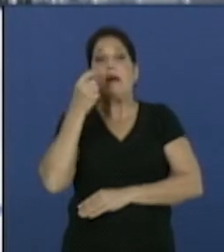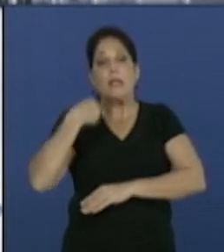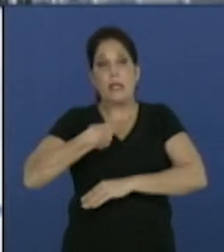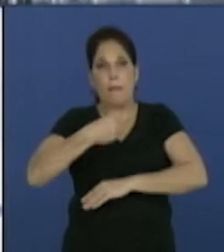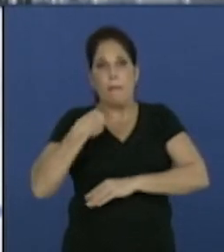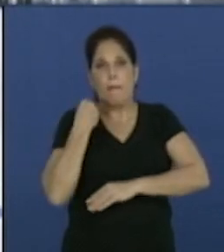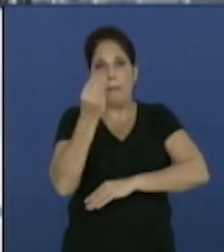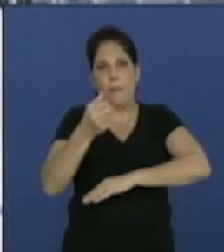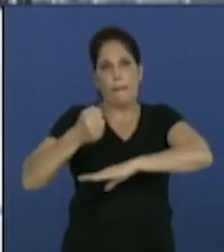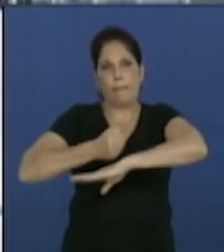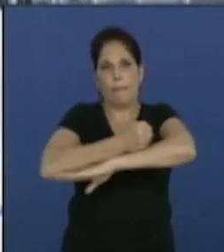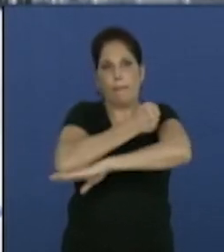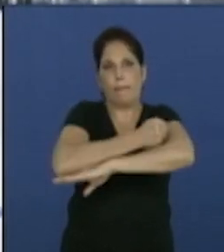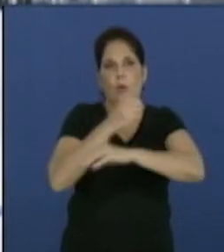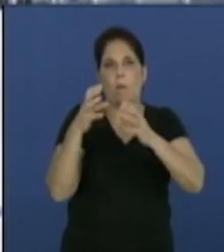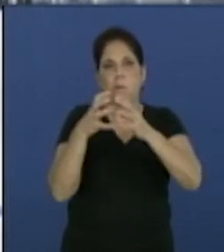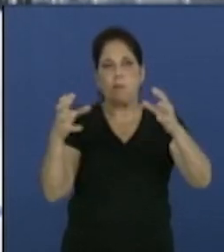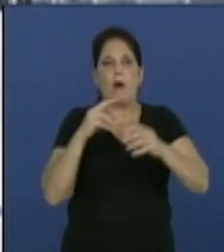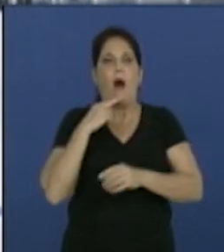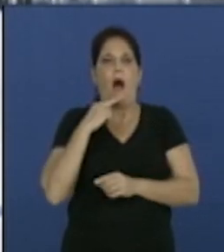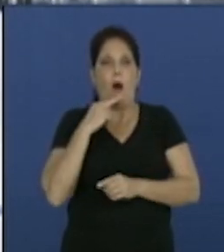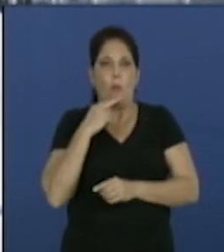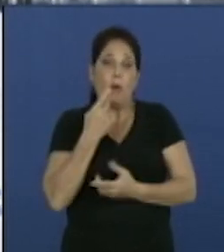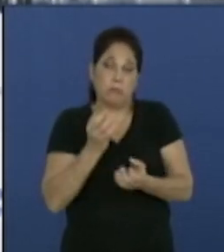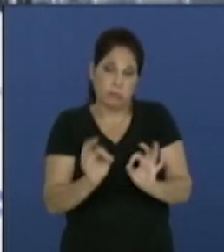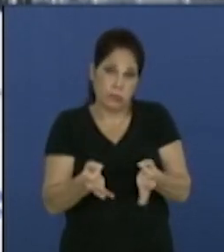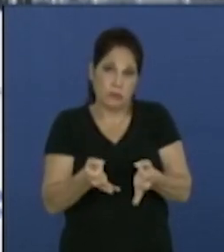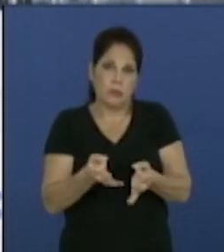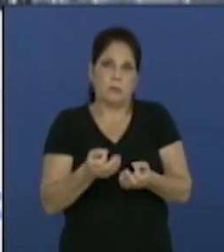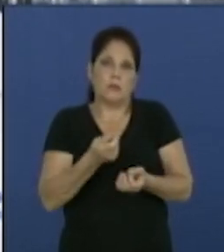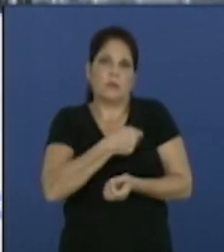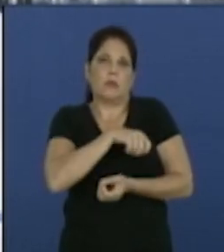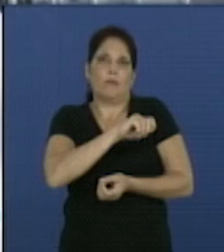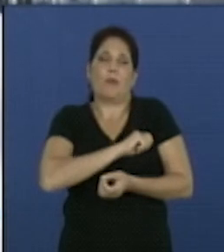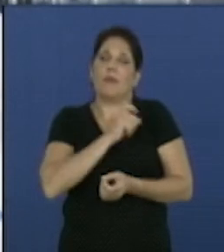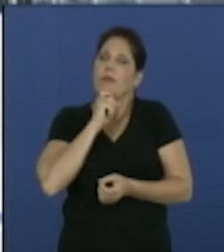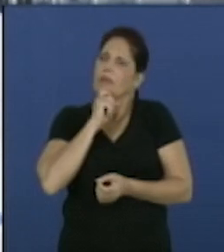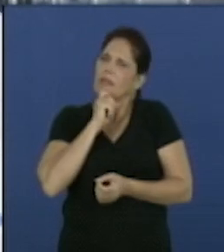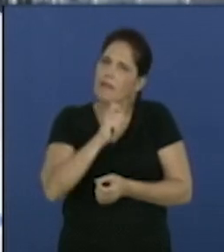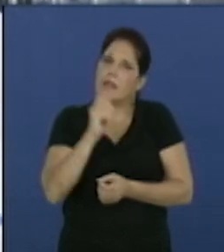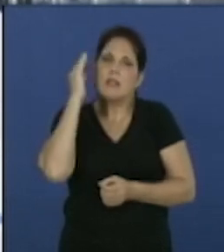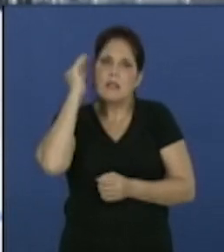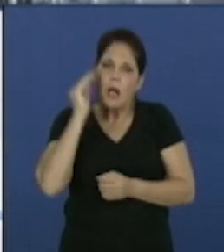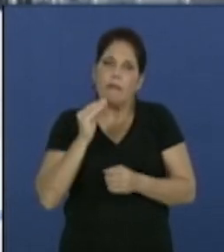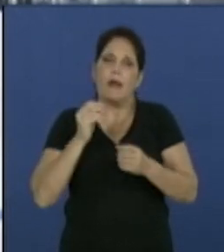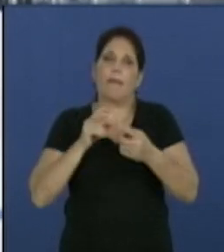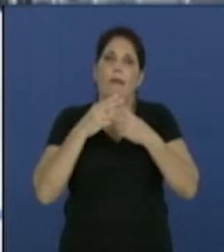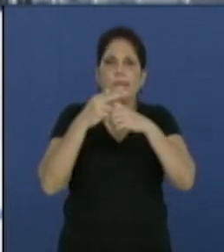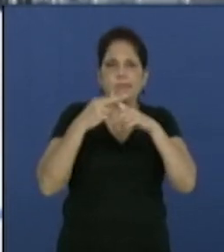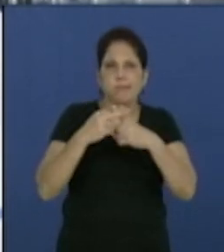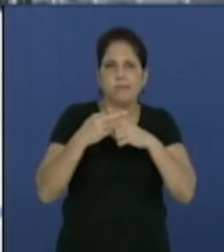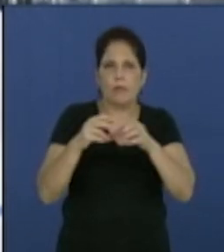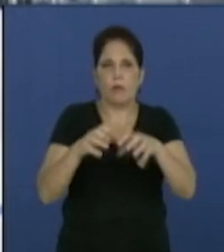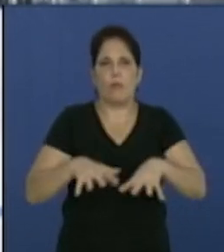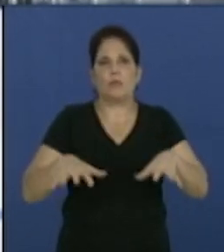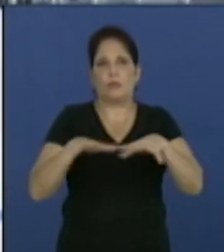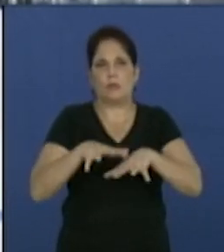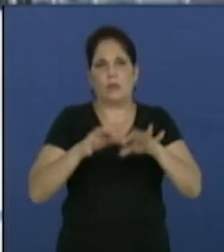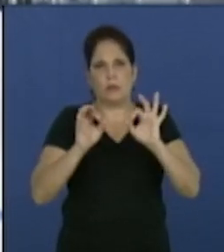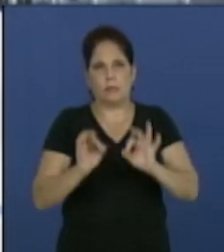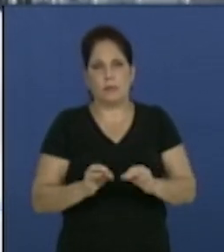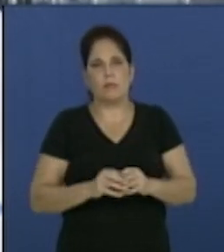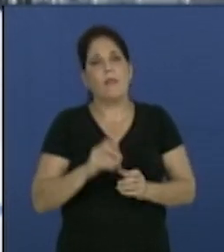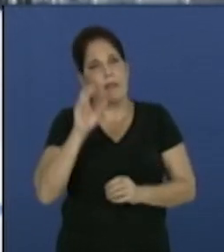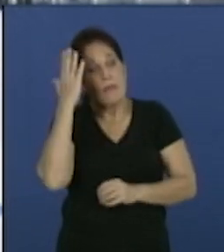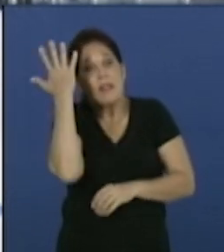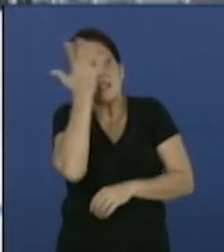un servicio que pueda la población abastecerse hasta tanto recuperemos las condiciones. De